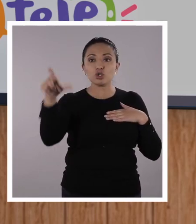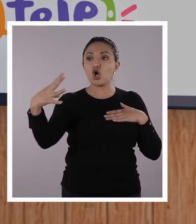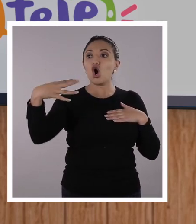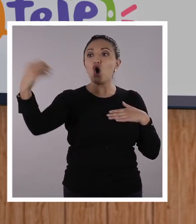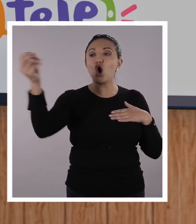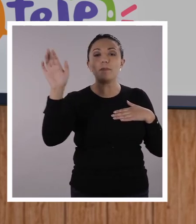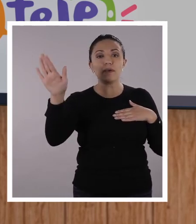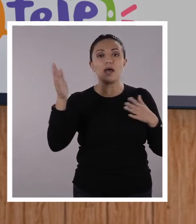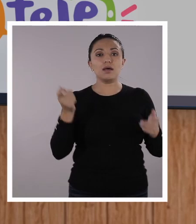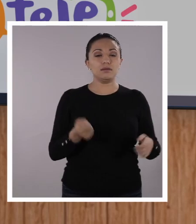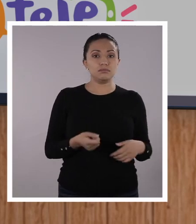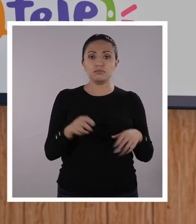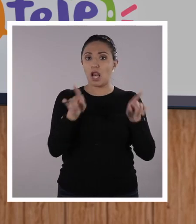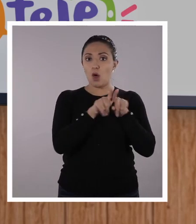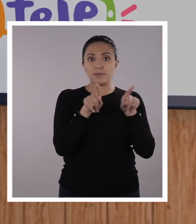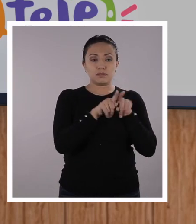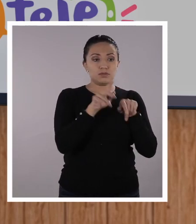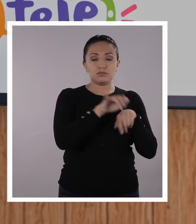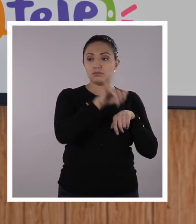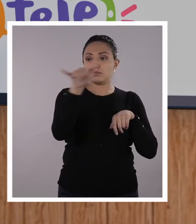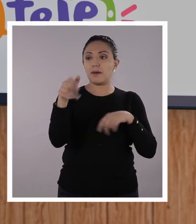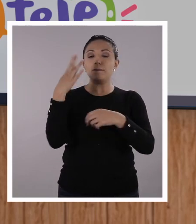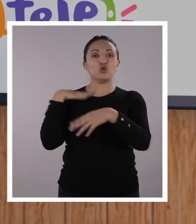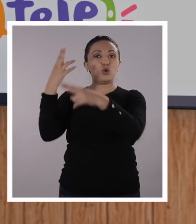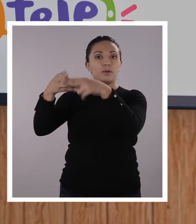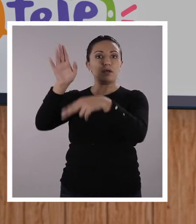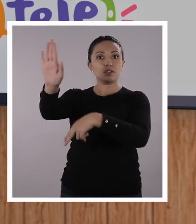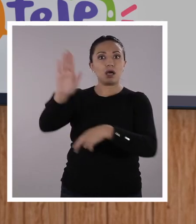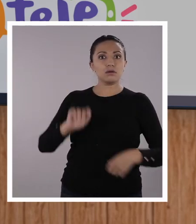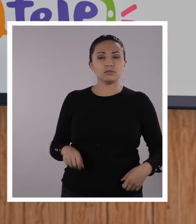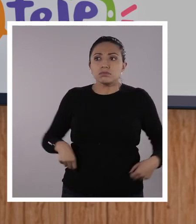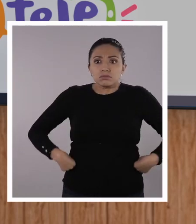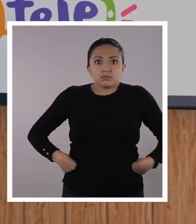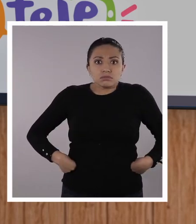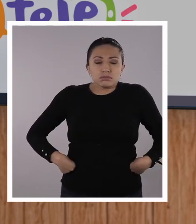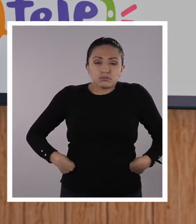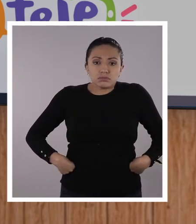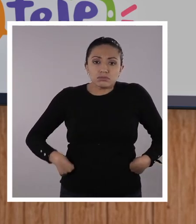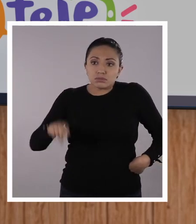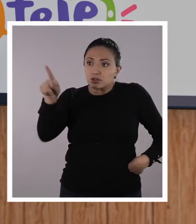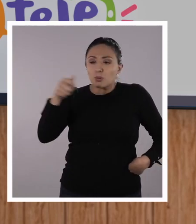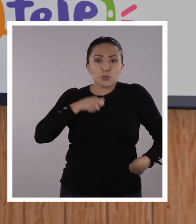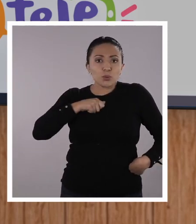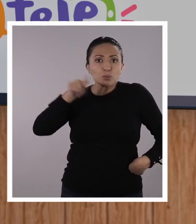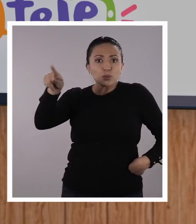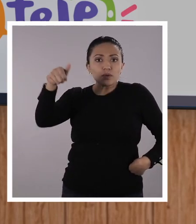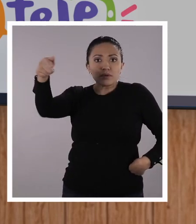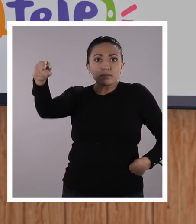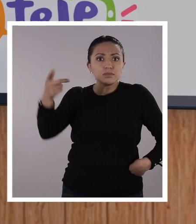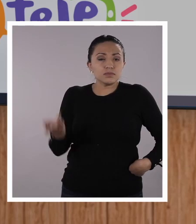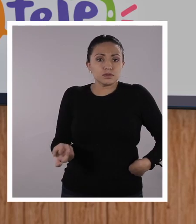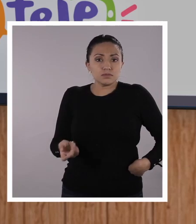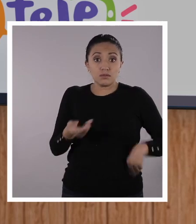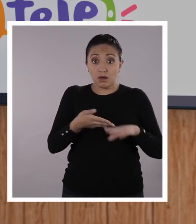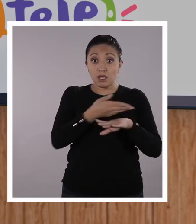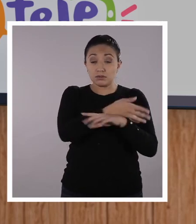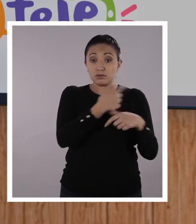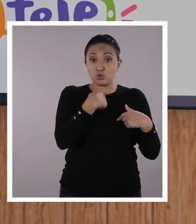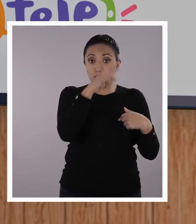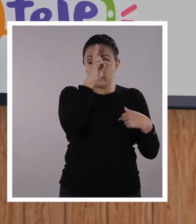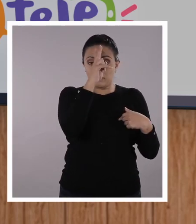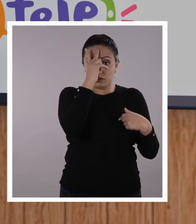lo copia igualito y le pone su nombre. Y lo presenta como casi cometí el error yo antes,